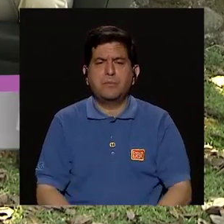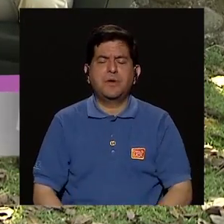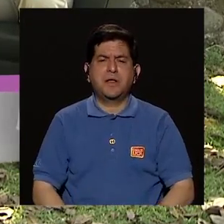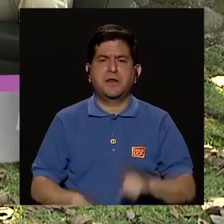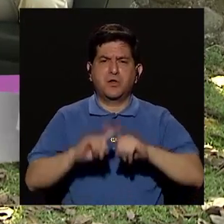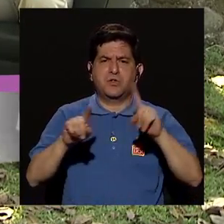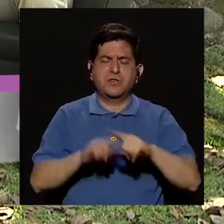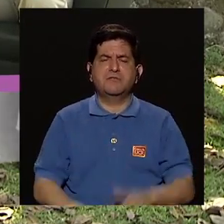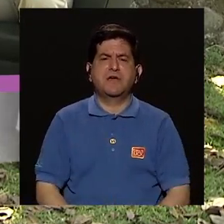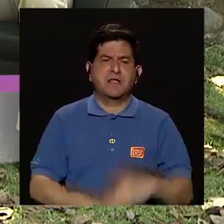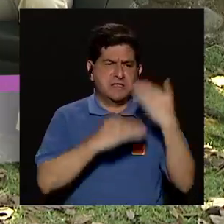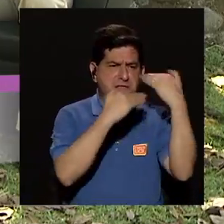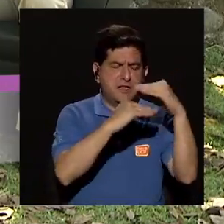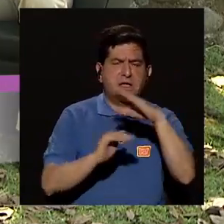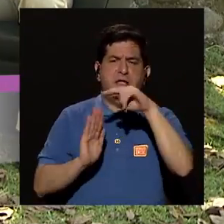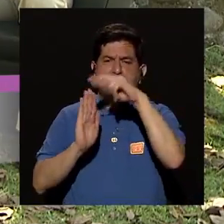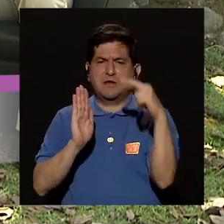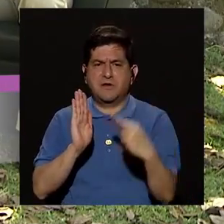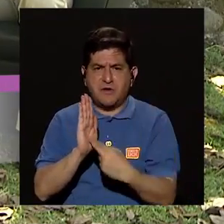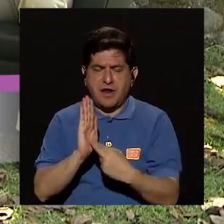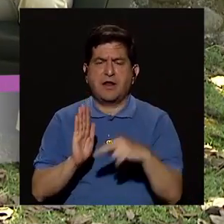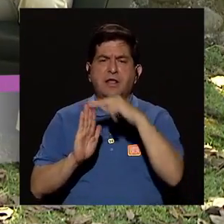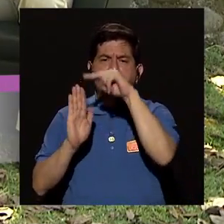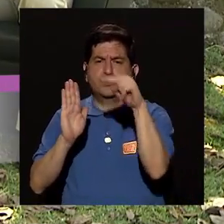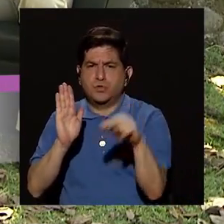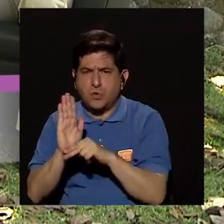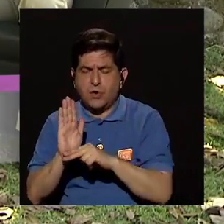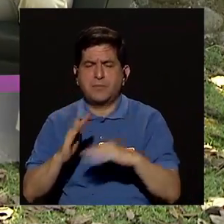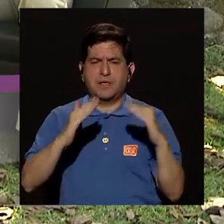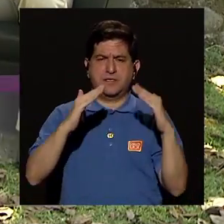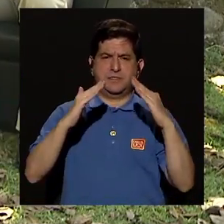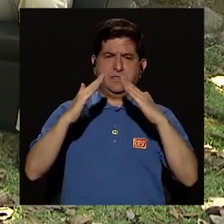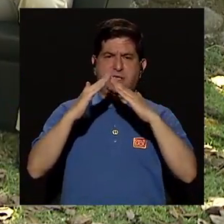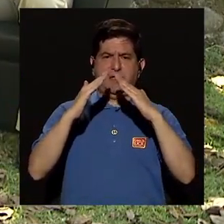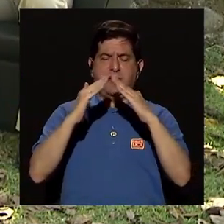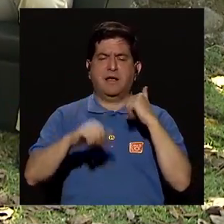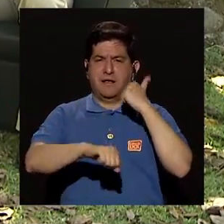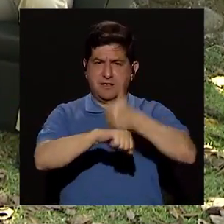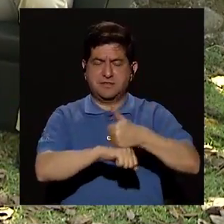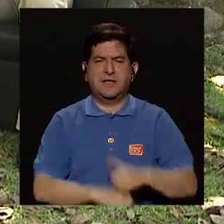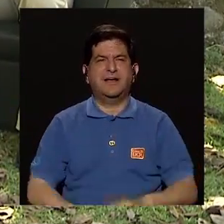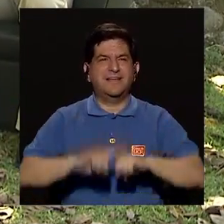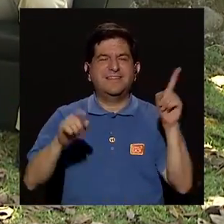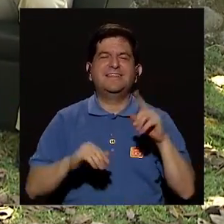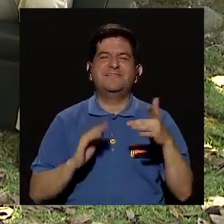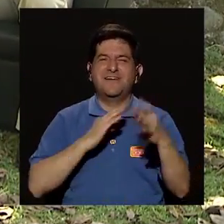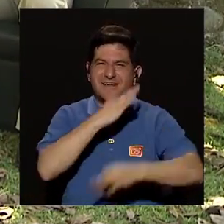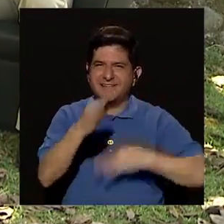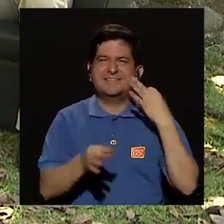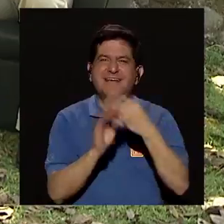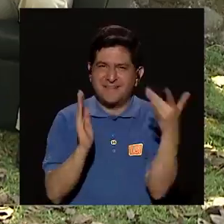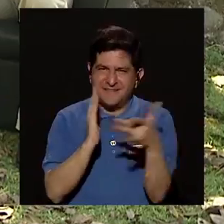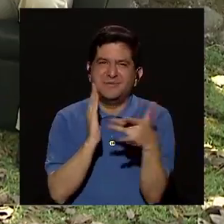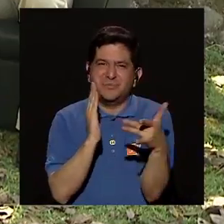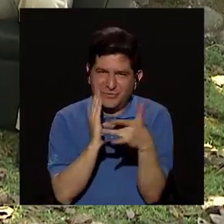límites, reglas y normas que se me establecen en el hogar. Entonces, ahí más que todo viene siendo como una diferencia técnica, ¿verdad?